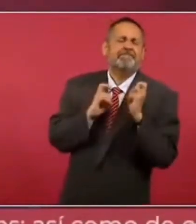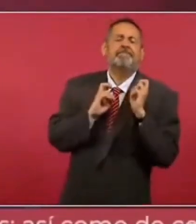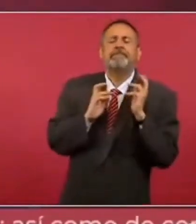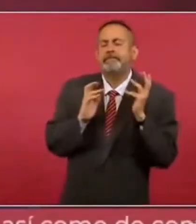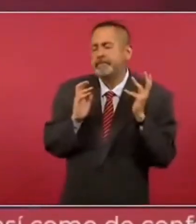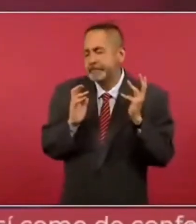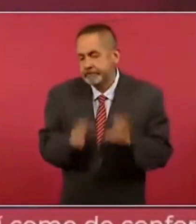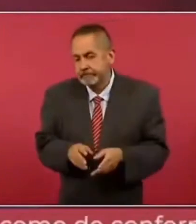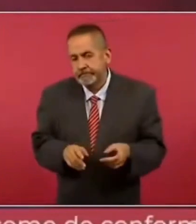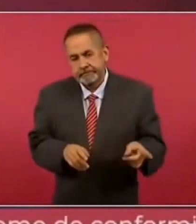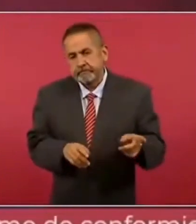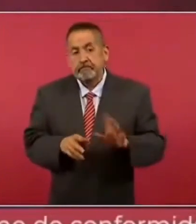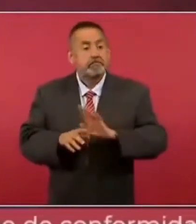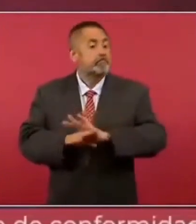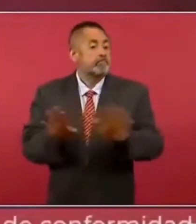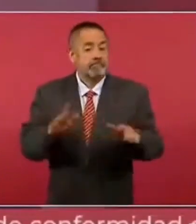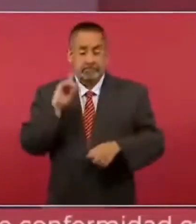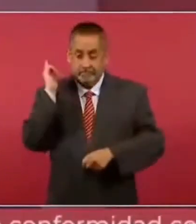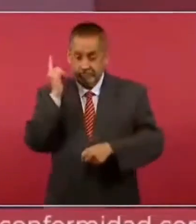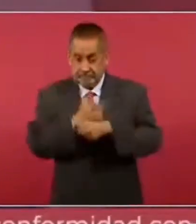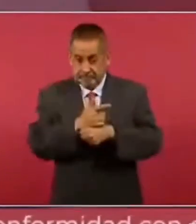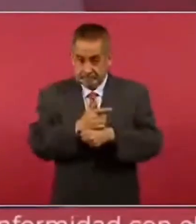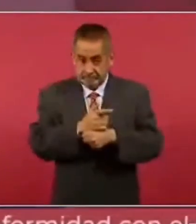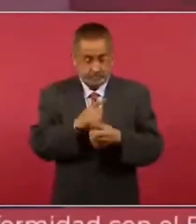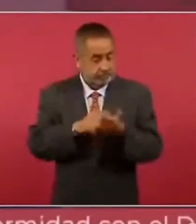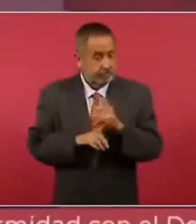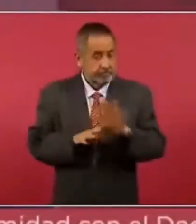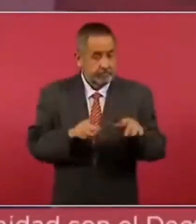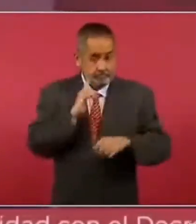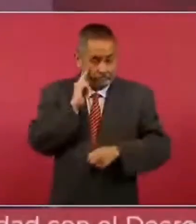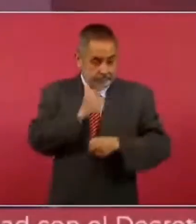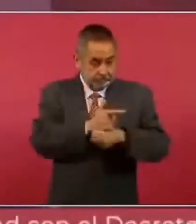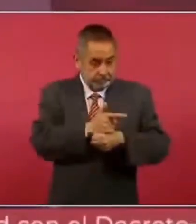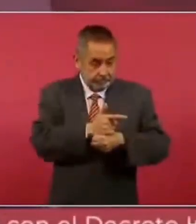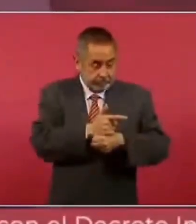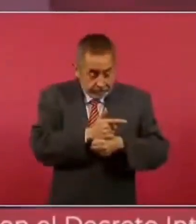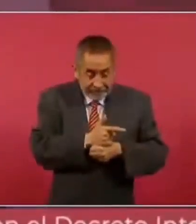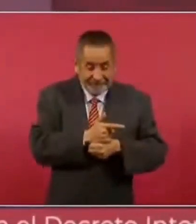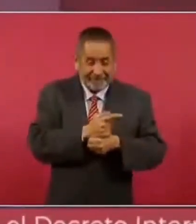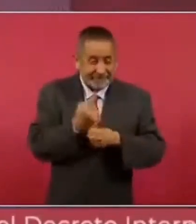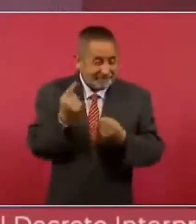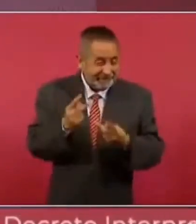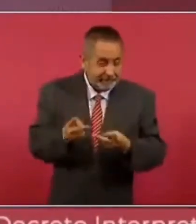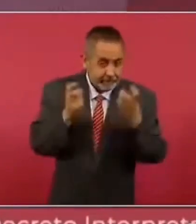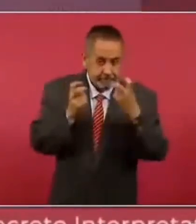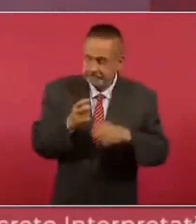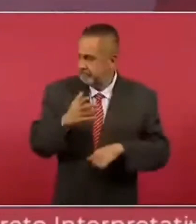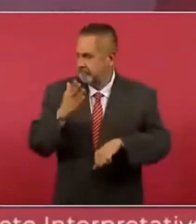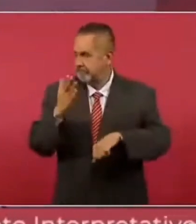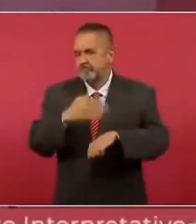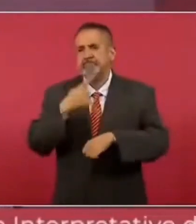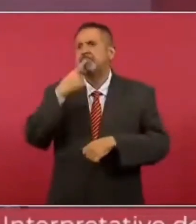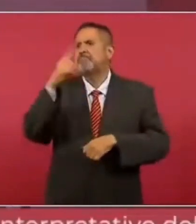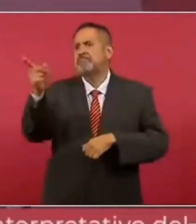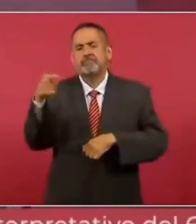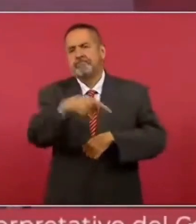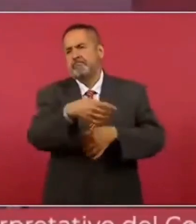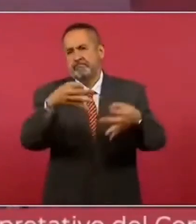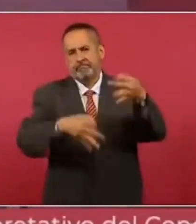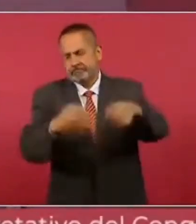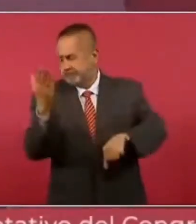Pero eso sí, cuando se descubre, denuncia penales.